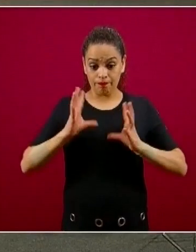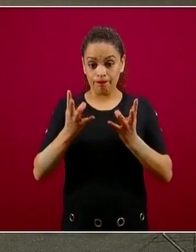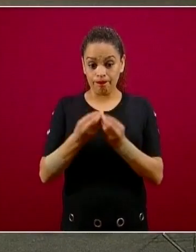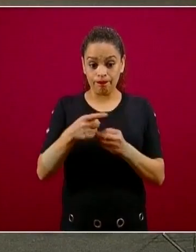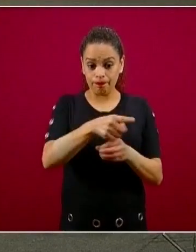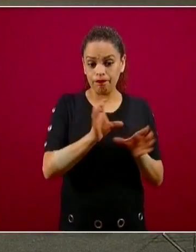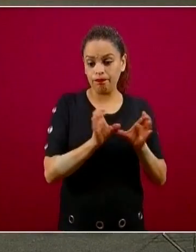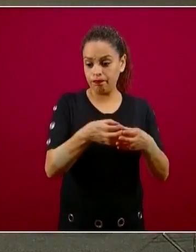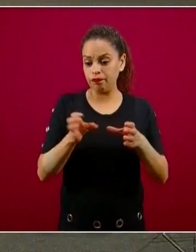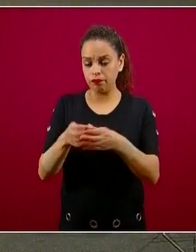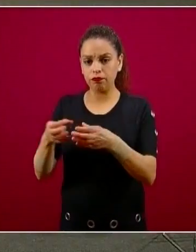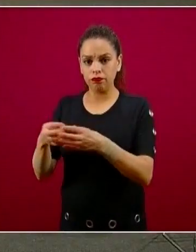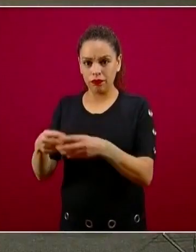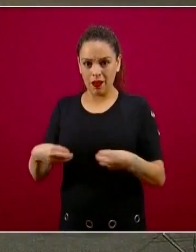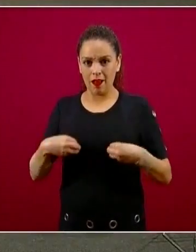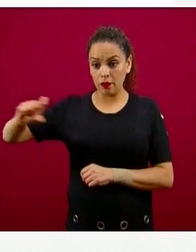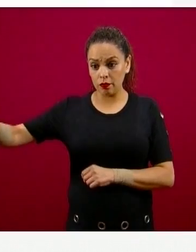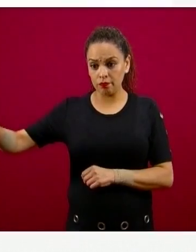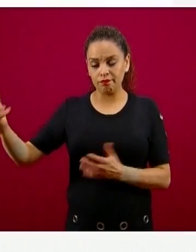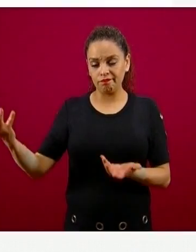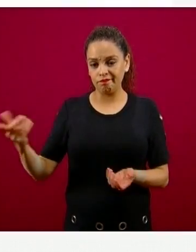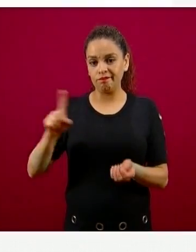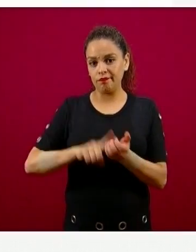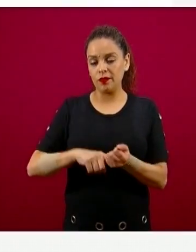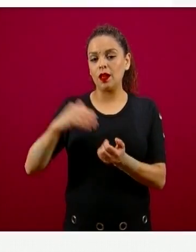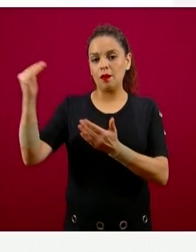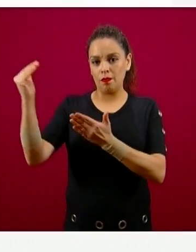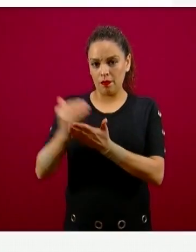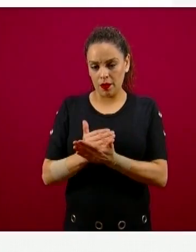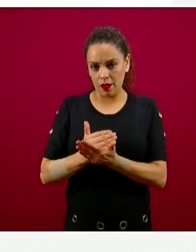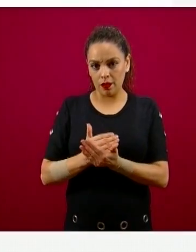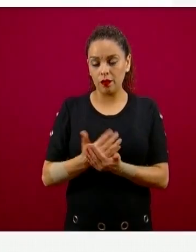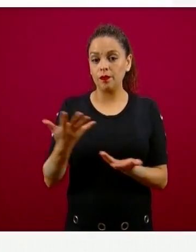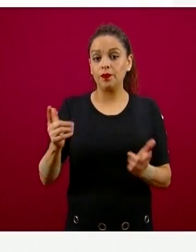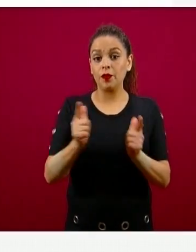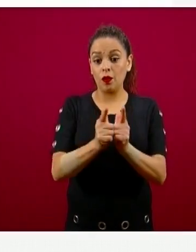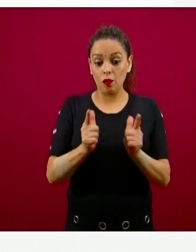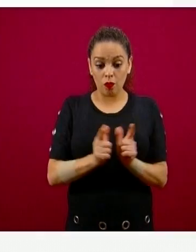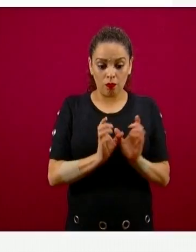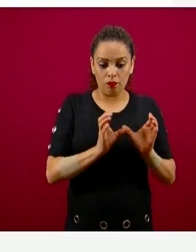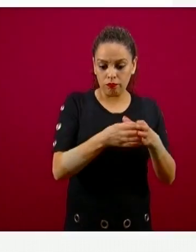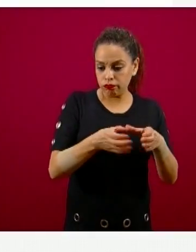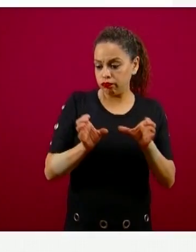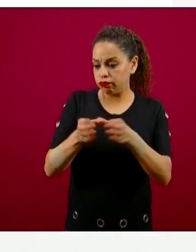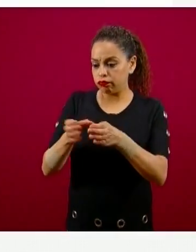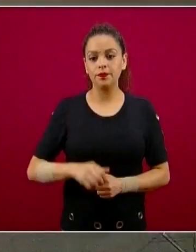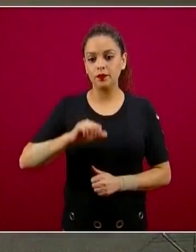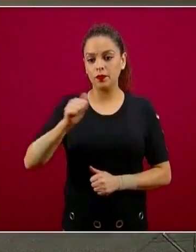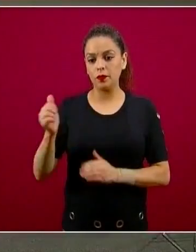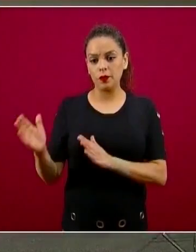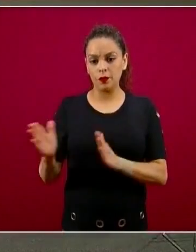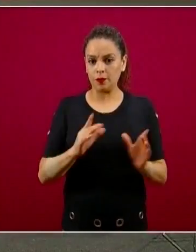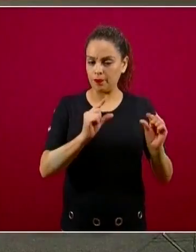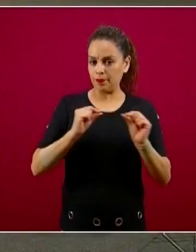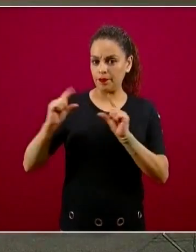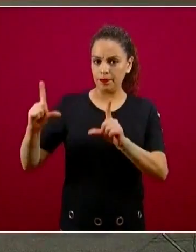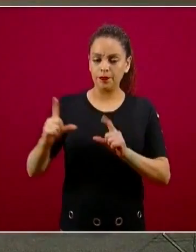donde se mejorarán espacios públicos como primarias, secundarias, centros de salud, centros de abasto,